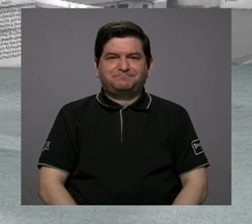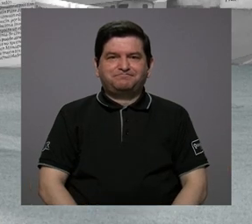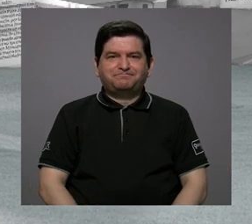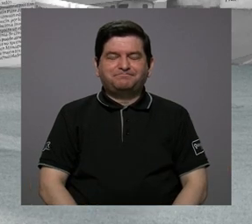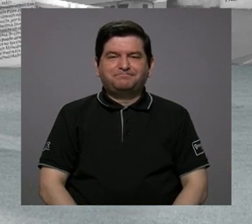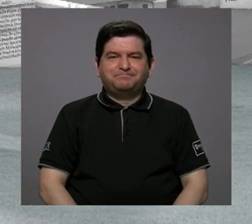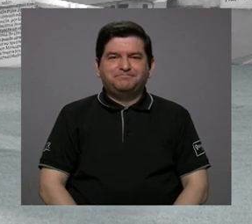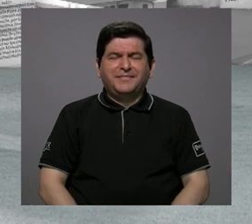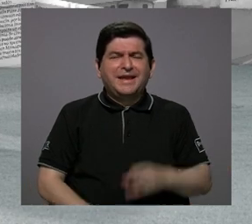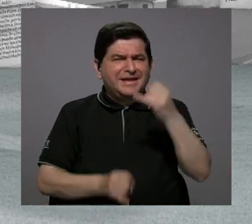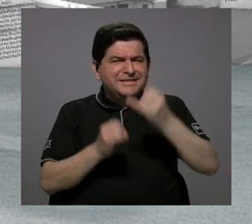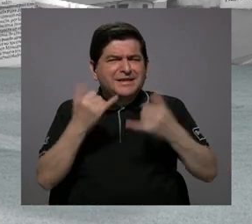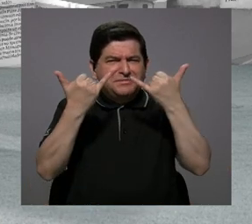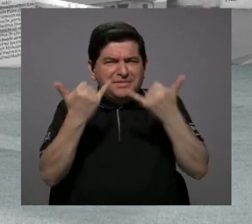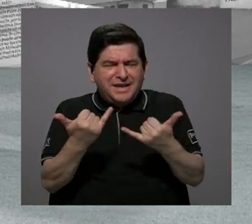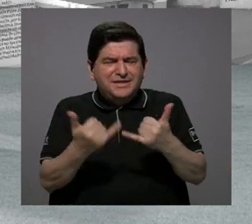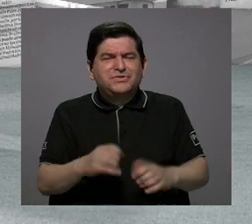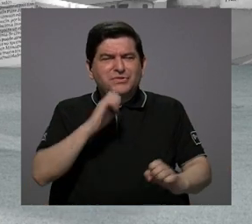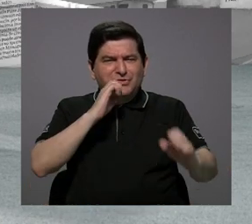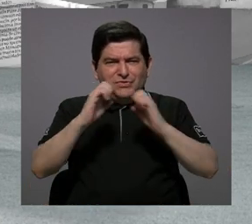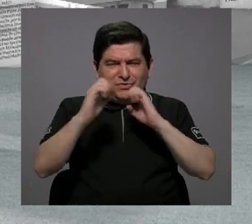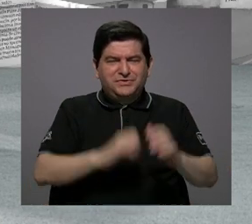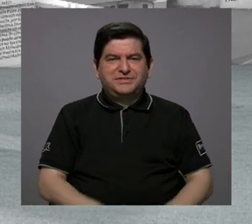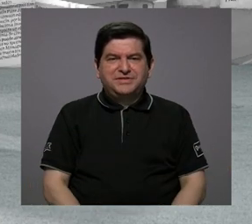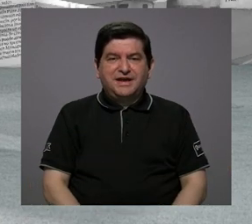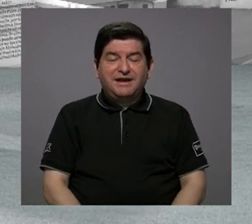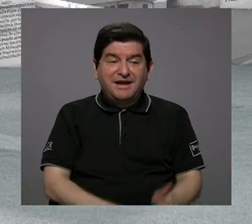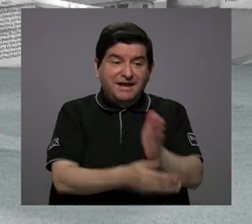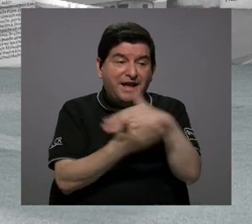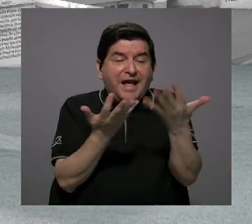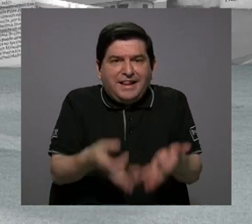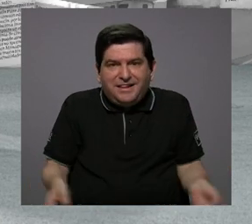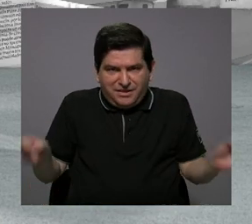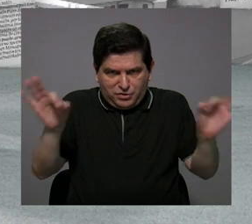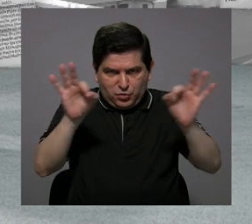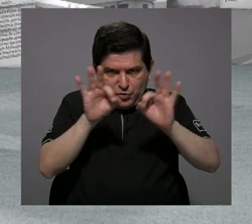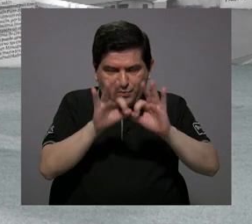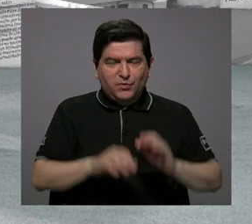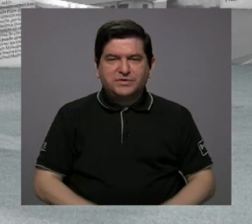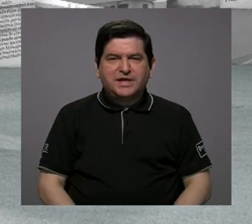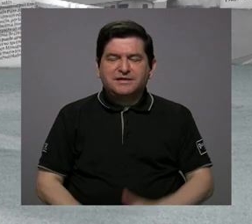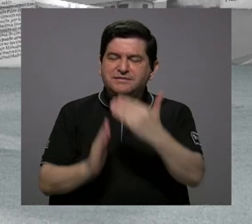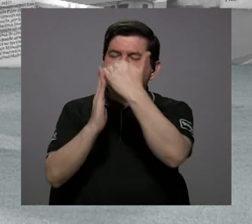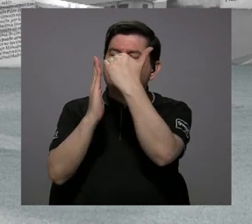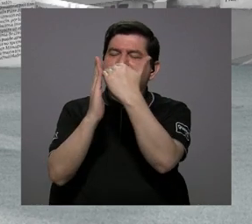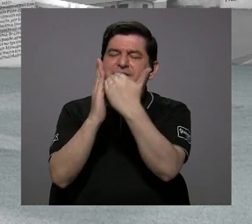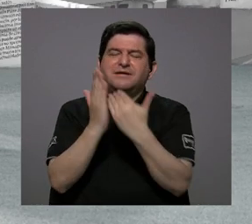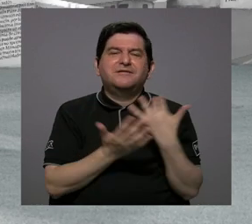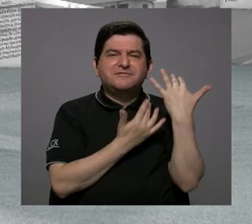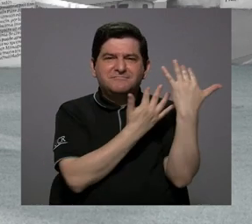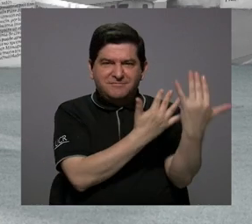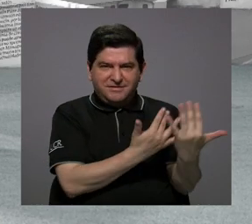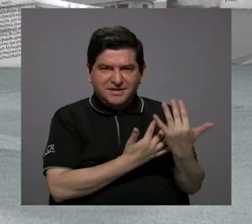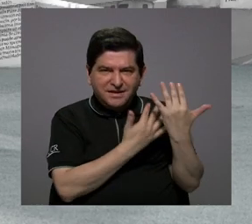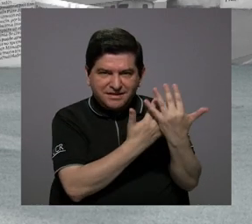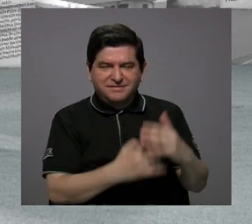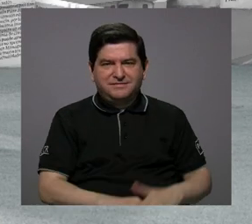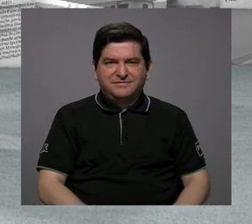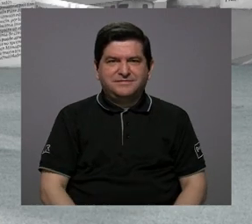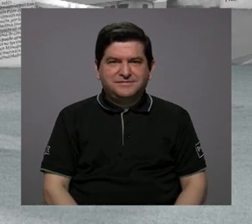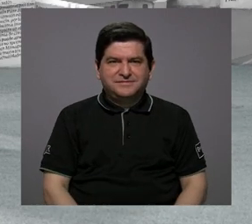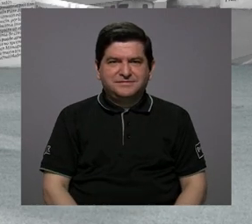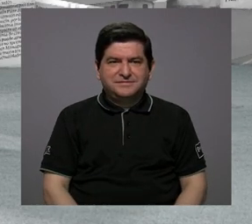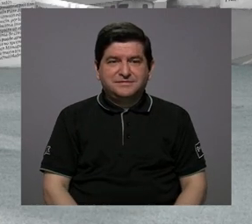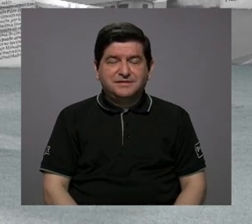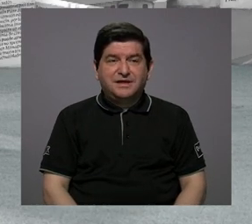Prácticamente estamos llegando al final de la entrevista. ¿Algún aspecto importante en cuanto a las listas de espera? ¿Hay alguna